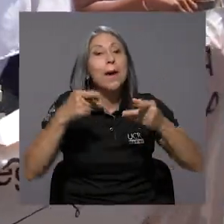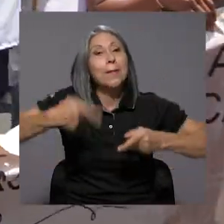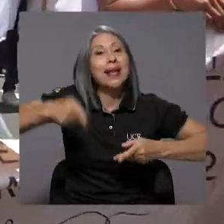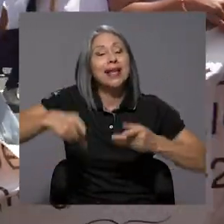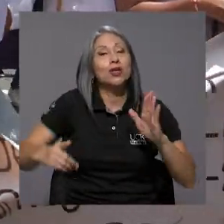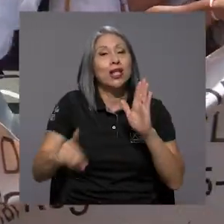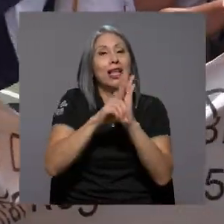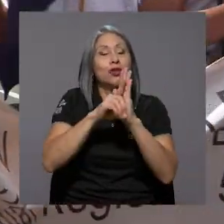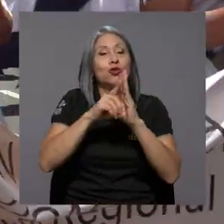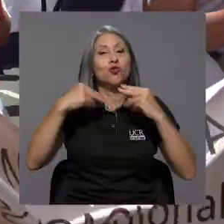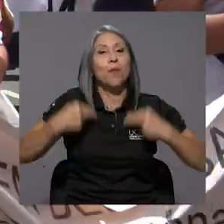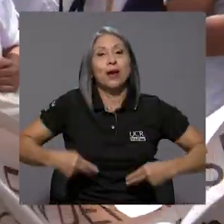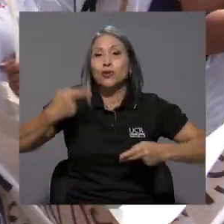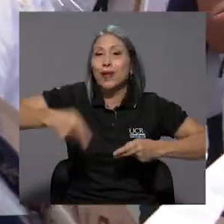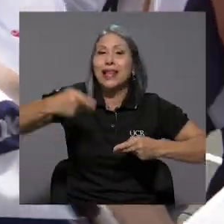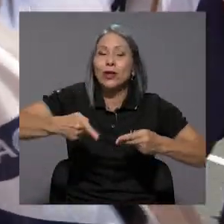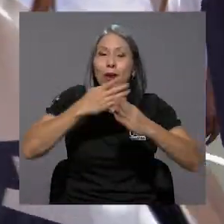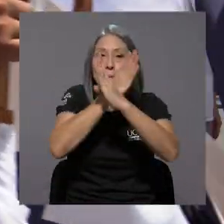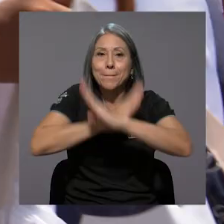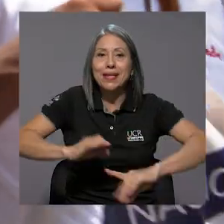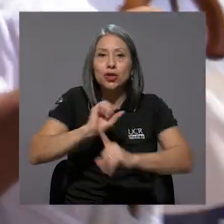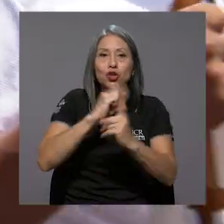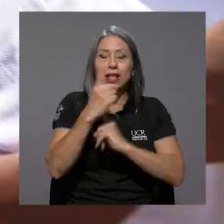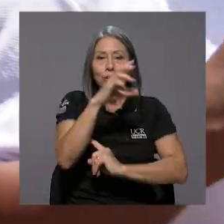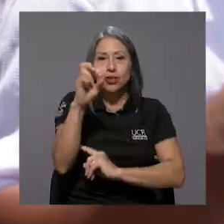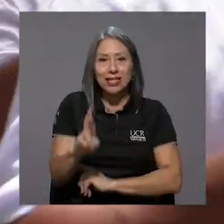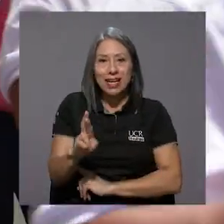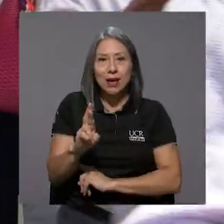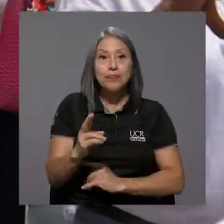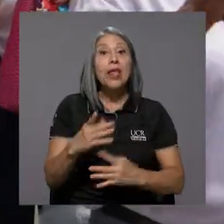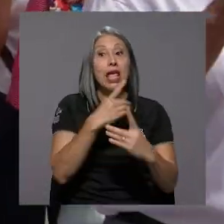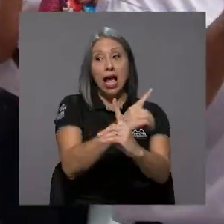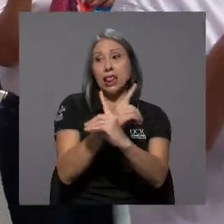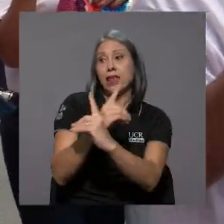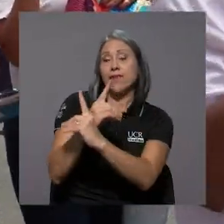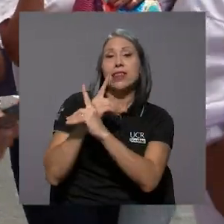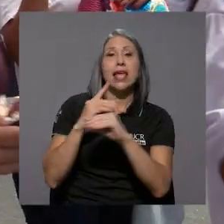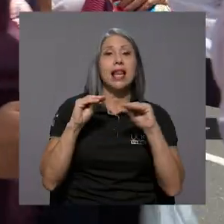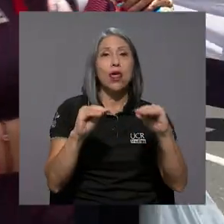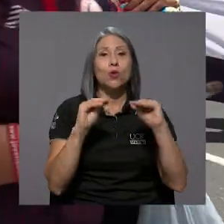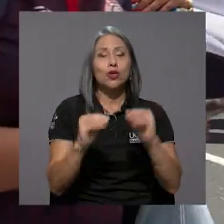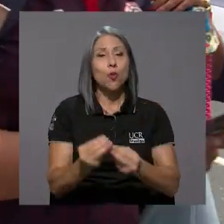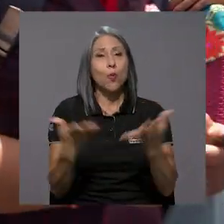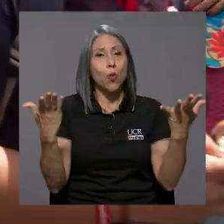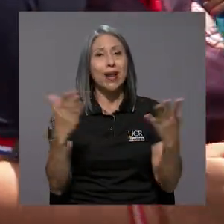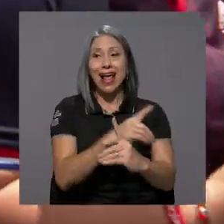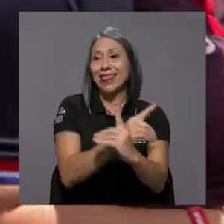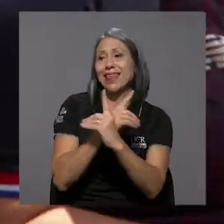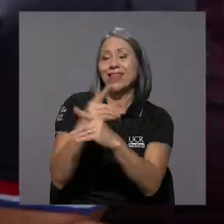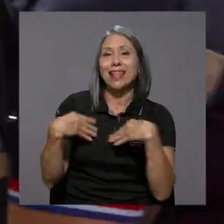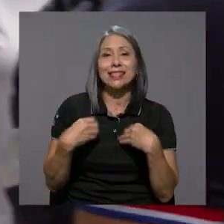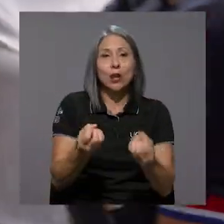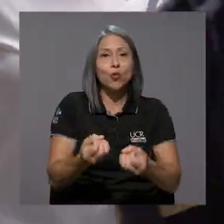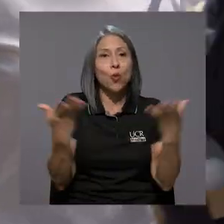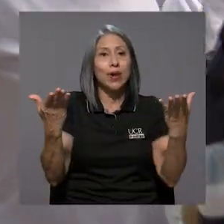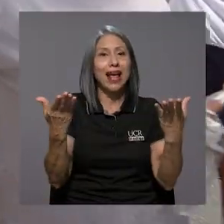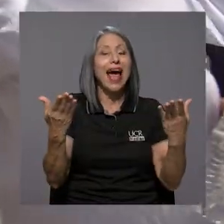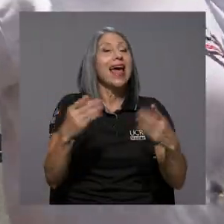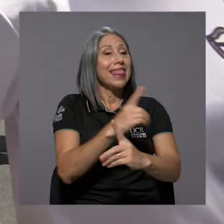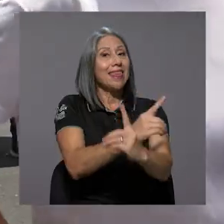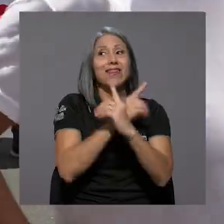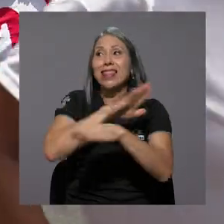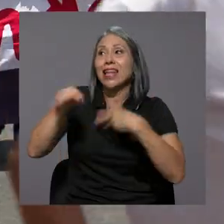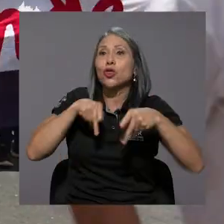derechos humanos, la paz social de Costa Rica y al defender la educación pública, la salud pública,